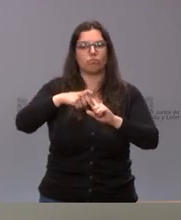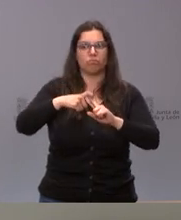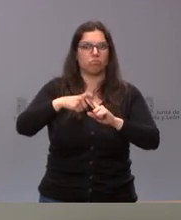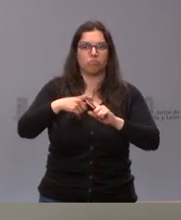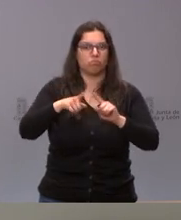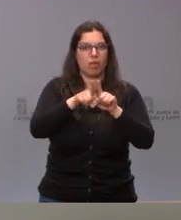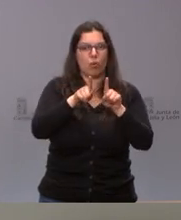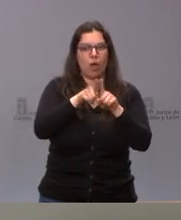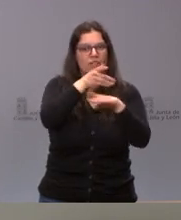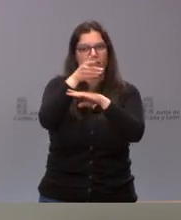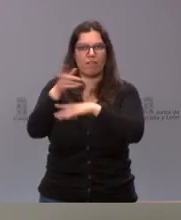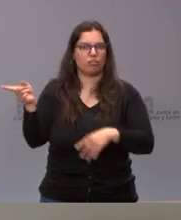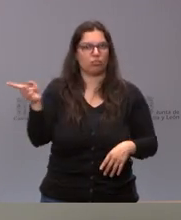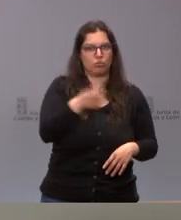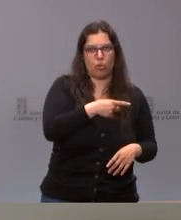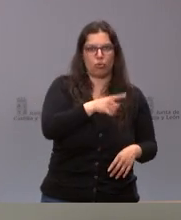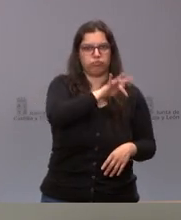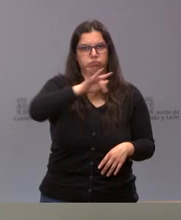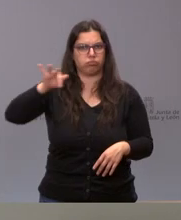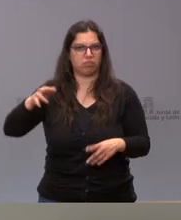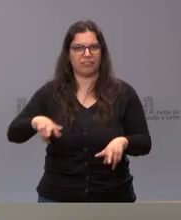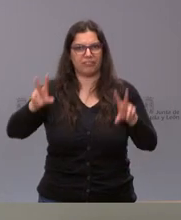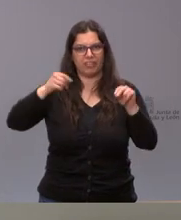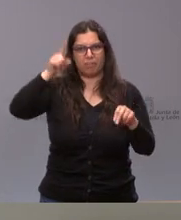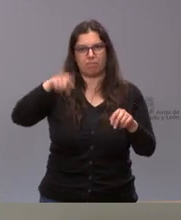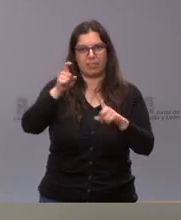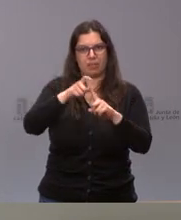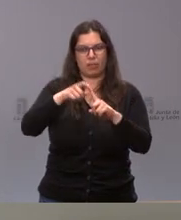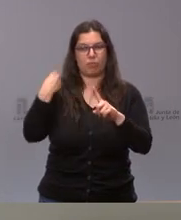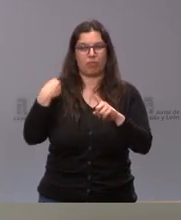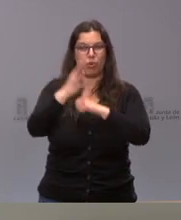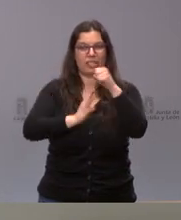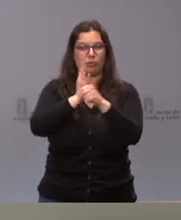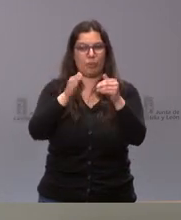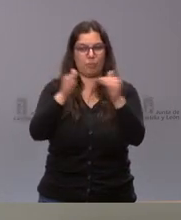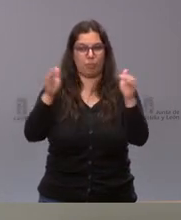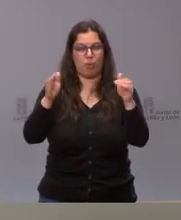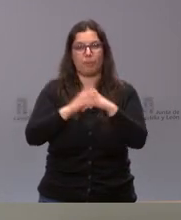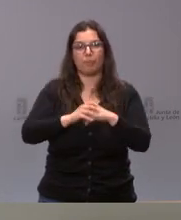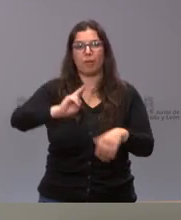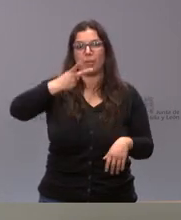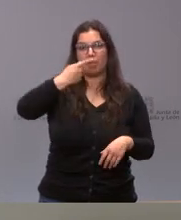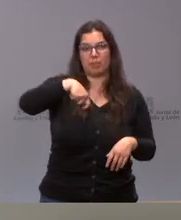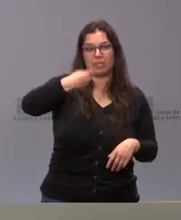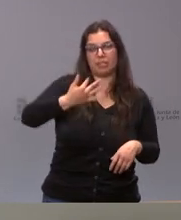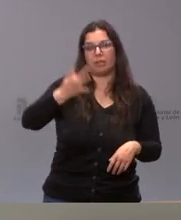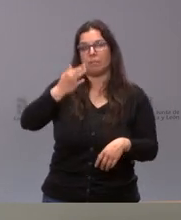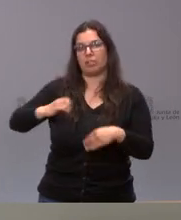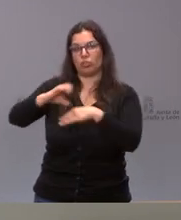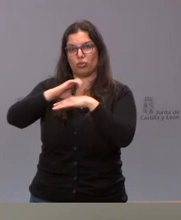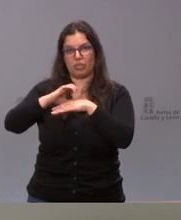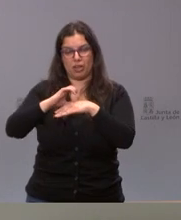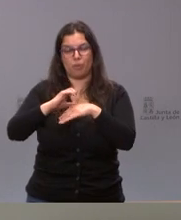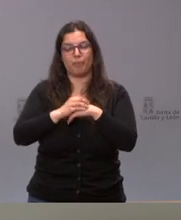finalizado todas las comparecencias con motivo del inicio de legislatura del vicepresidente y de los consejeros de la Junta de